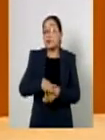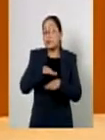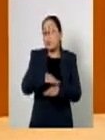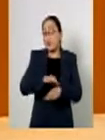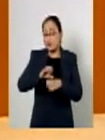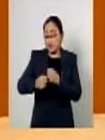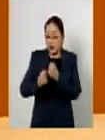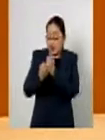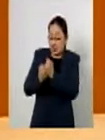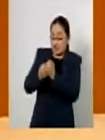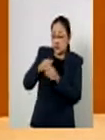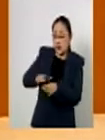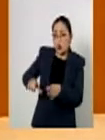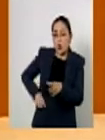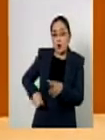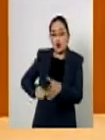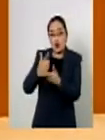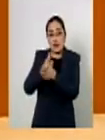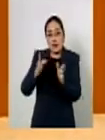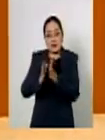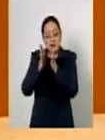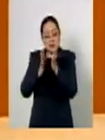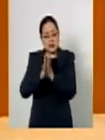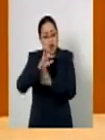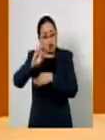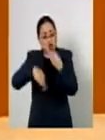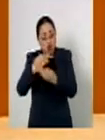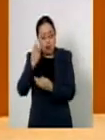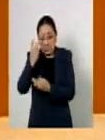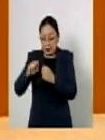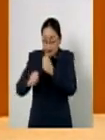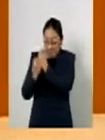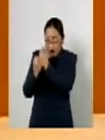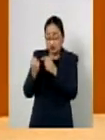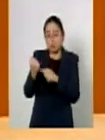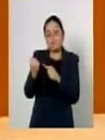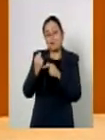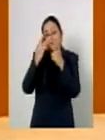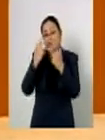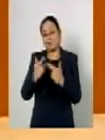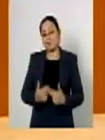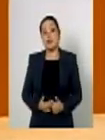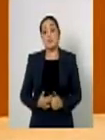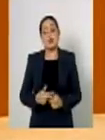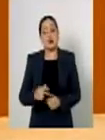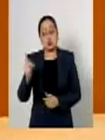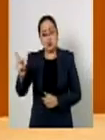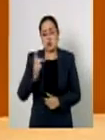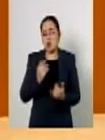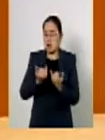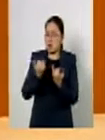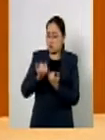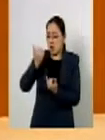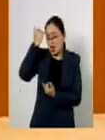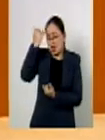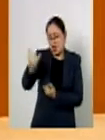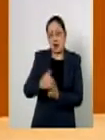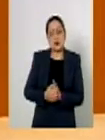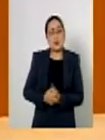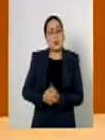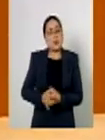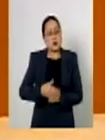de nuestra democracia y yo coincido plenamente con él por eso estoy reivindicando aquí su